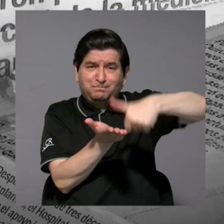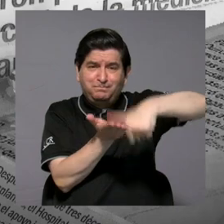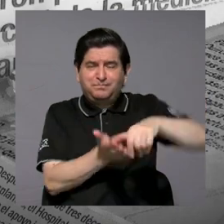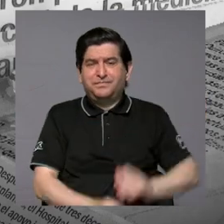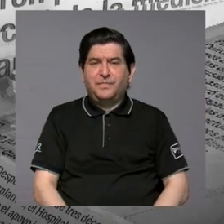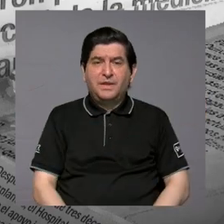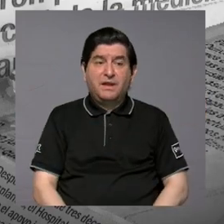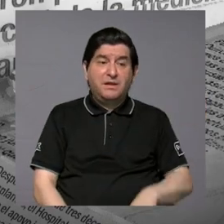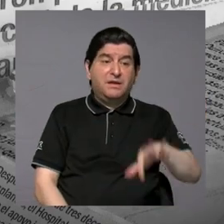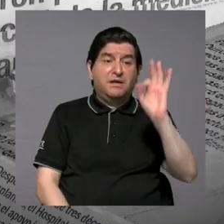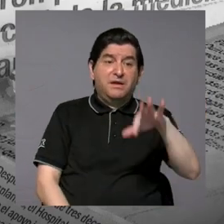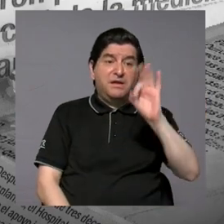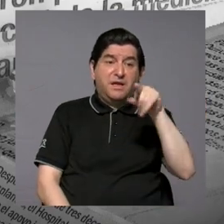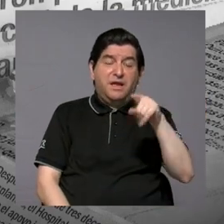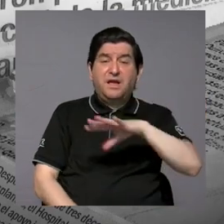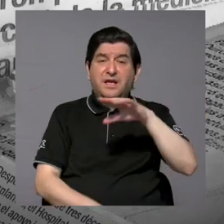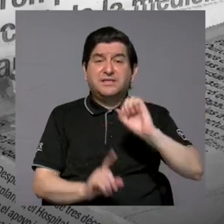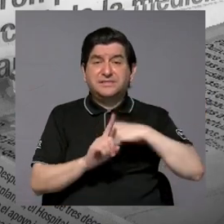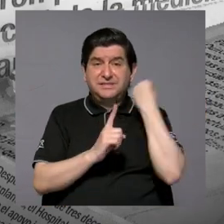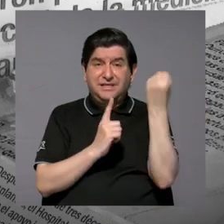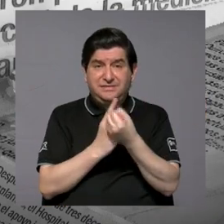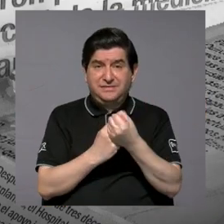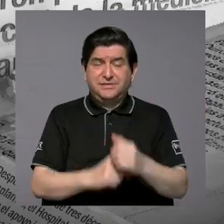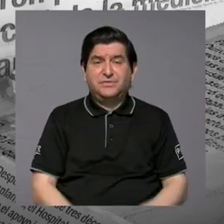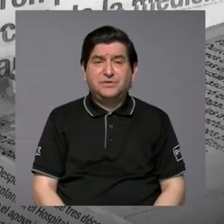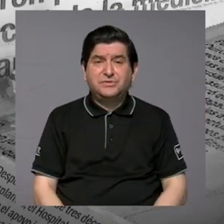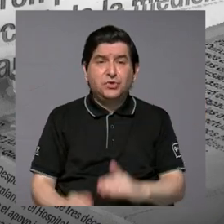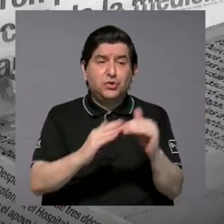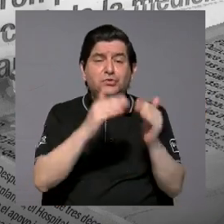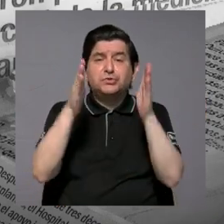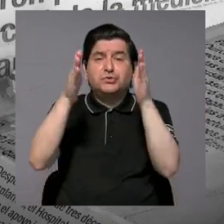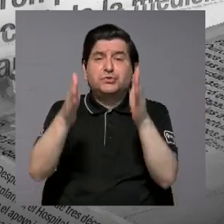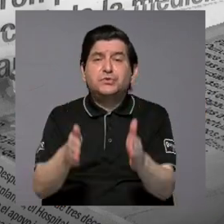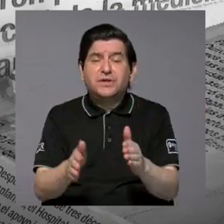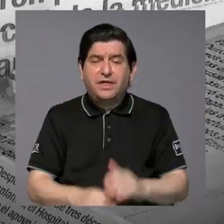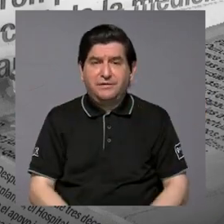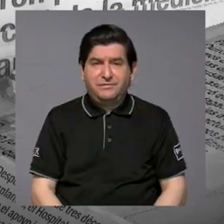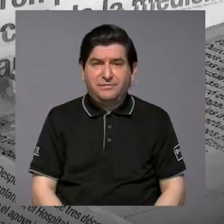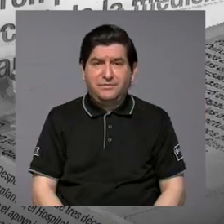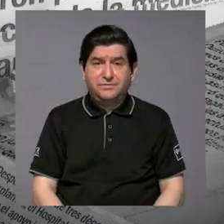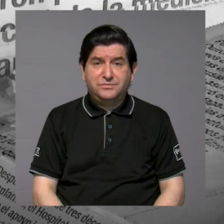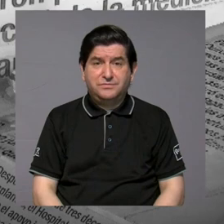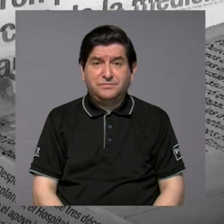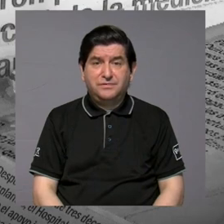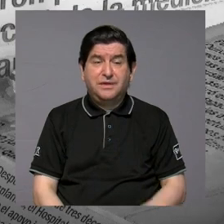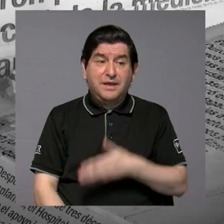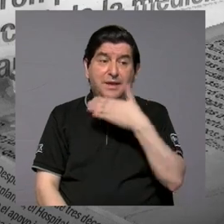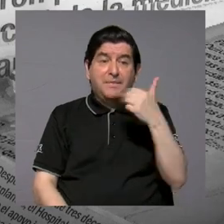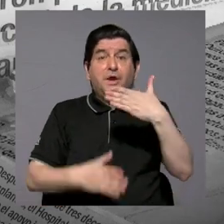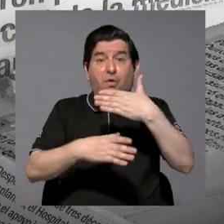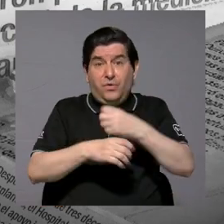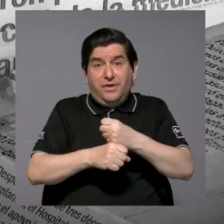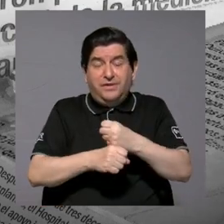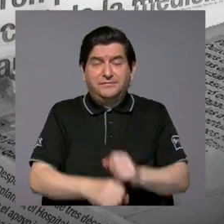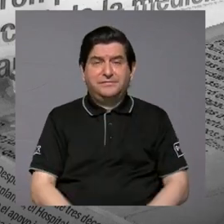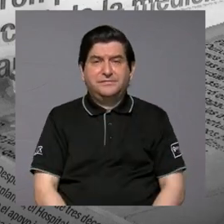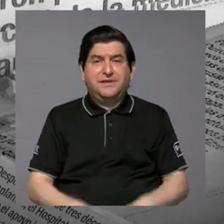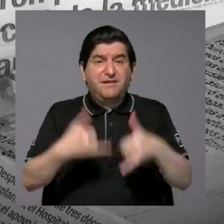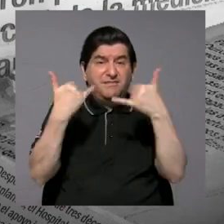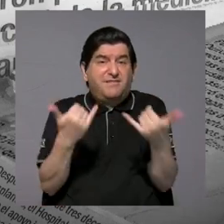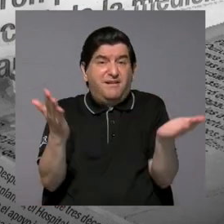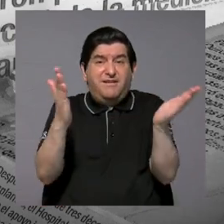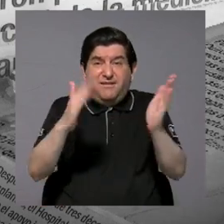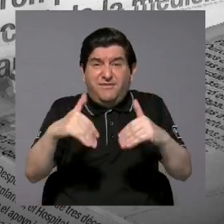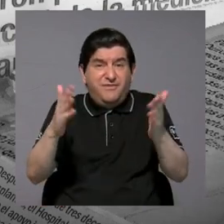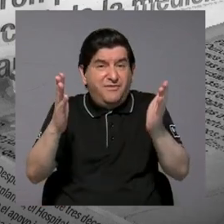y tendrán que escogerse en ese contingente de ciudadanos, y ellos tendrán que hacerlo mejor, y ya ahora no